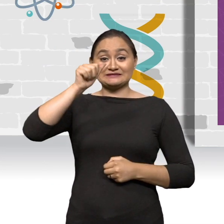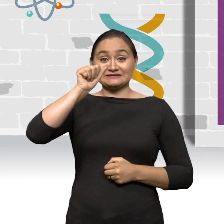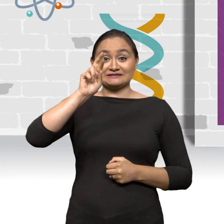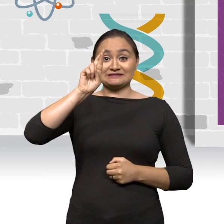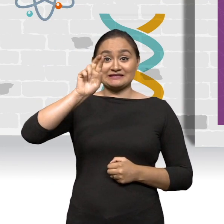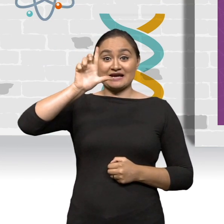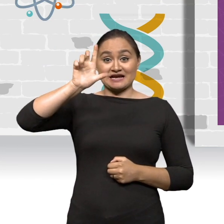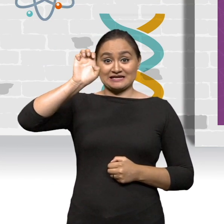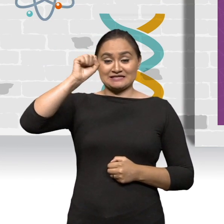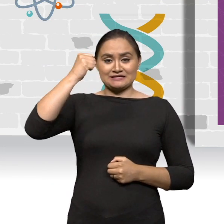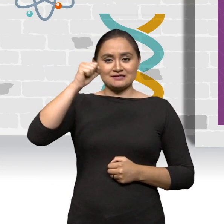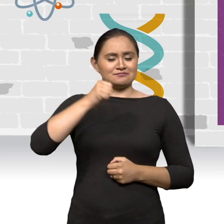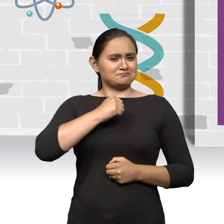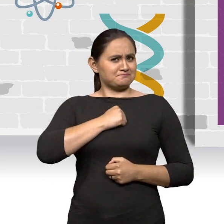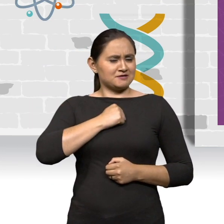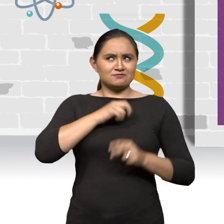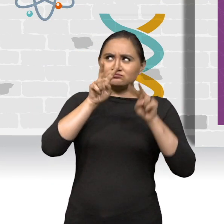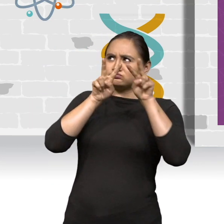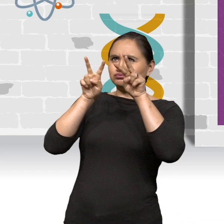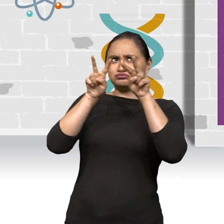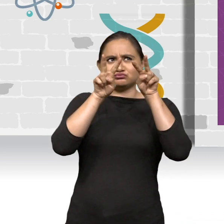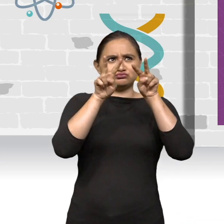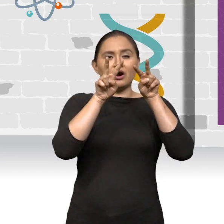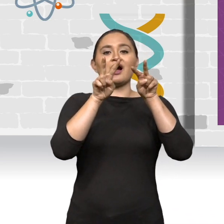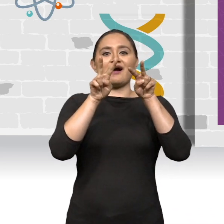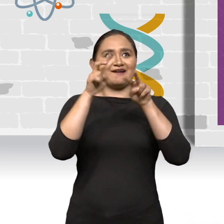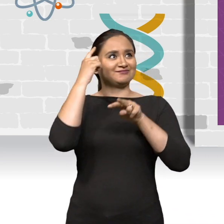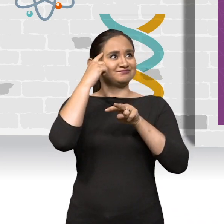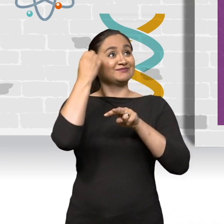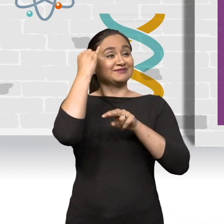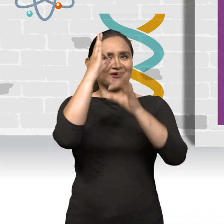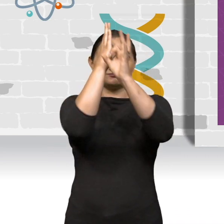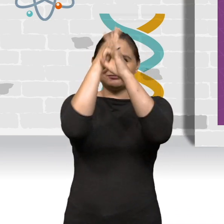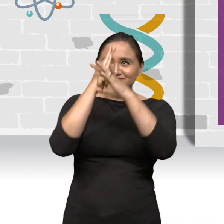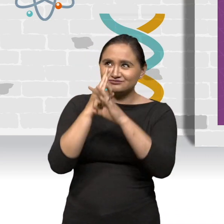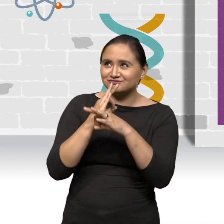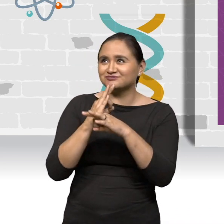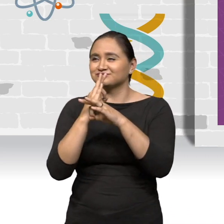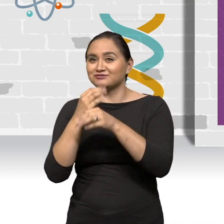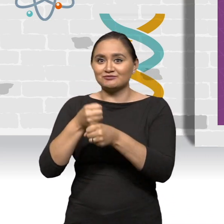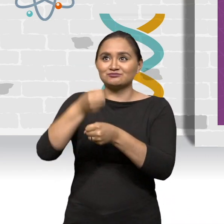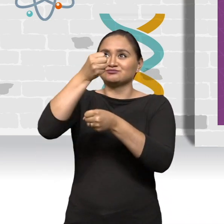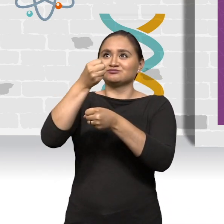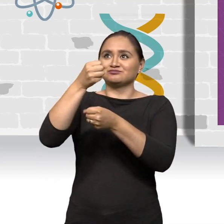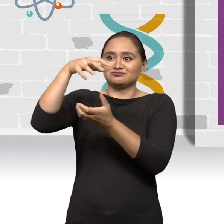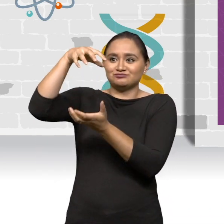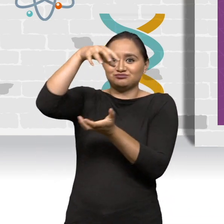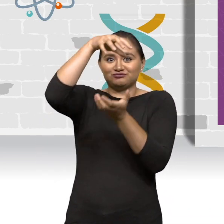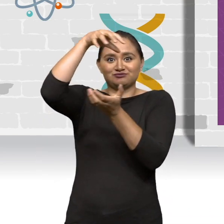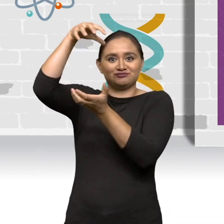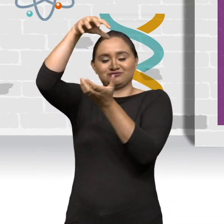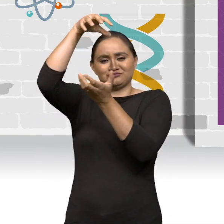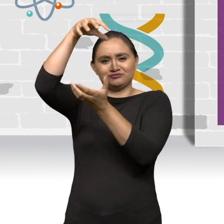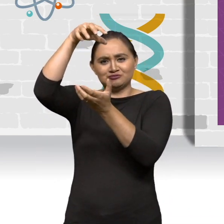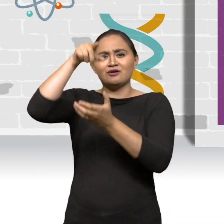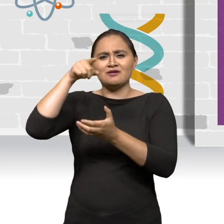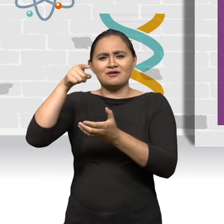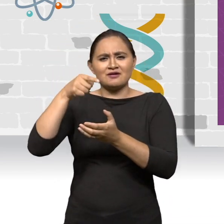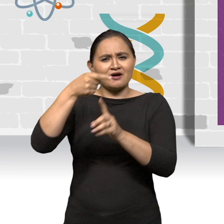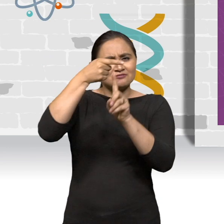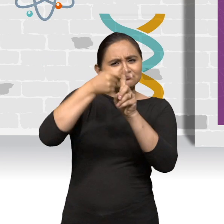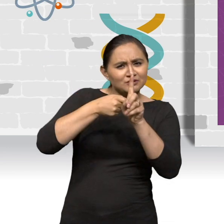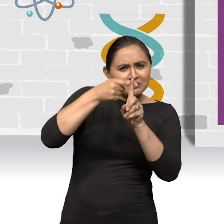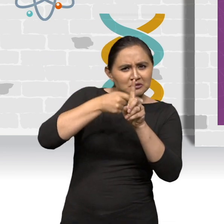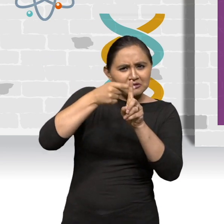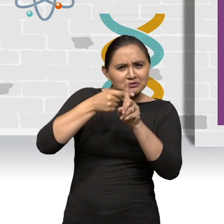construyó sus propios globos que funcionaban con gas hidrógeno. Precisamente por eso estudió la relación existente entre el volumen de un gas